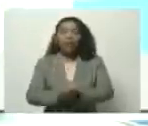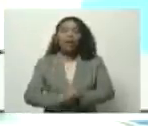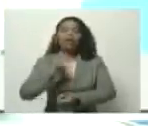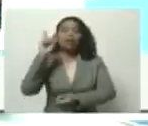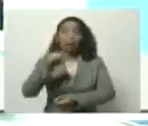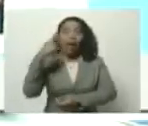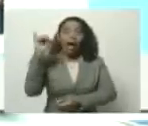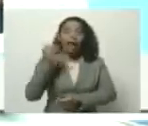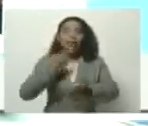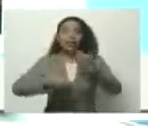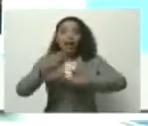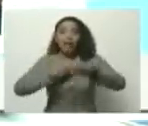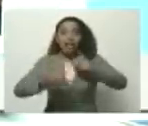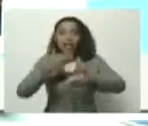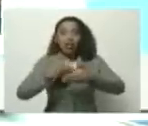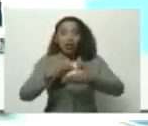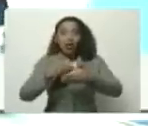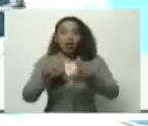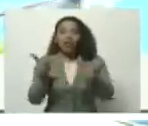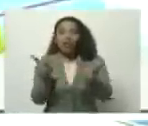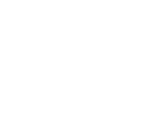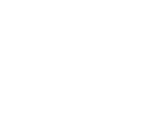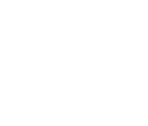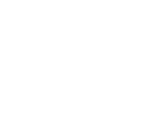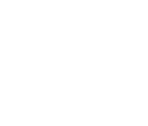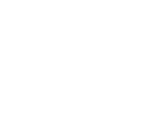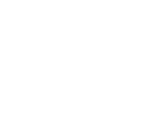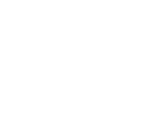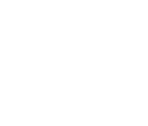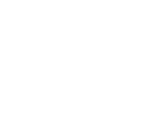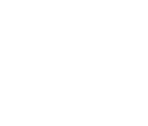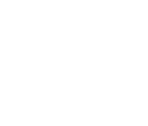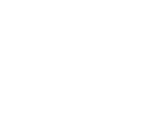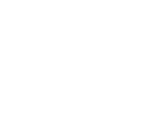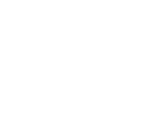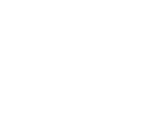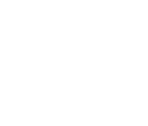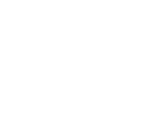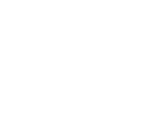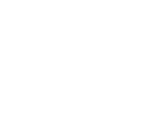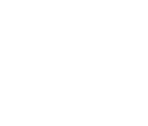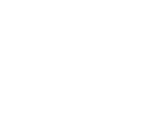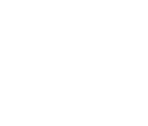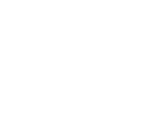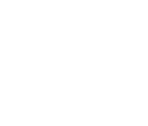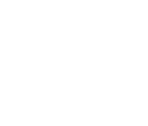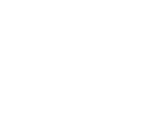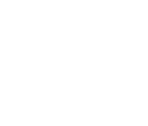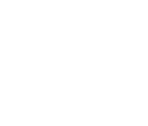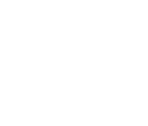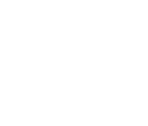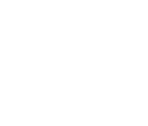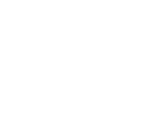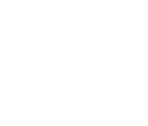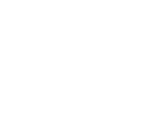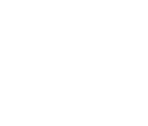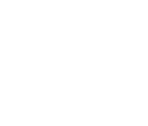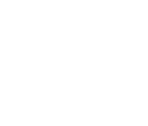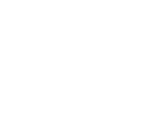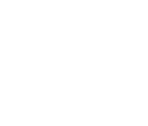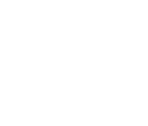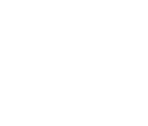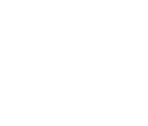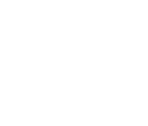va a tener servicio de microcrédito. Esto es resultado de solicitudes que le hicieron los